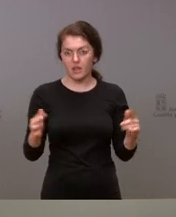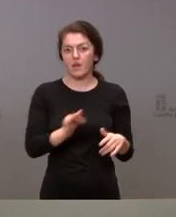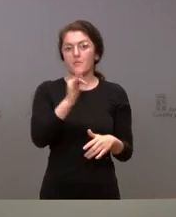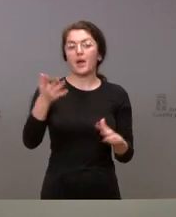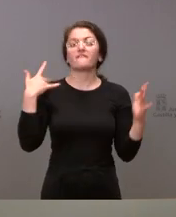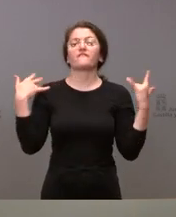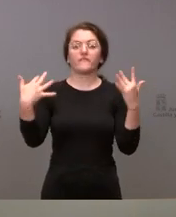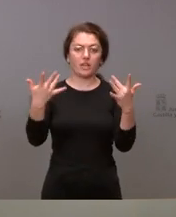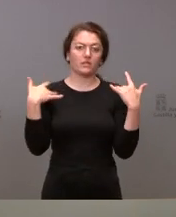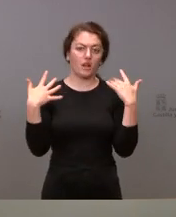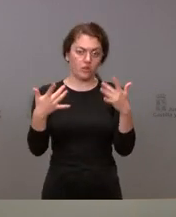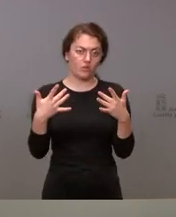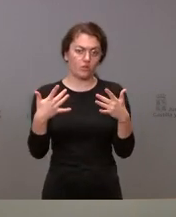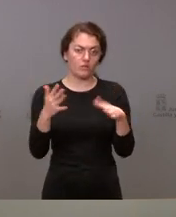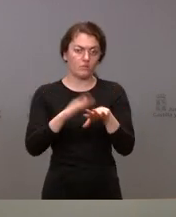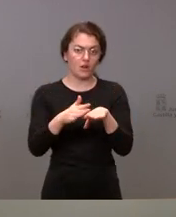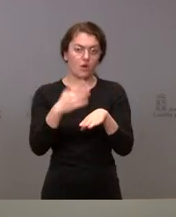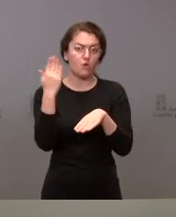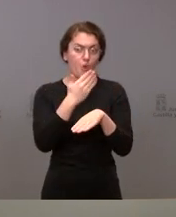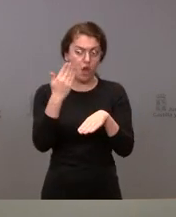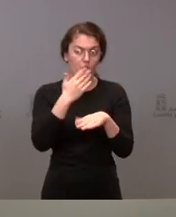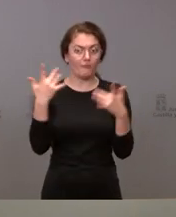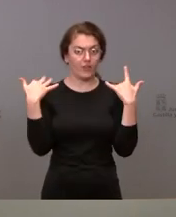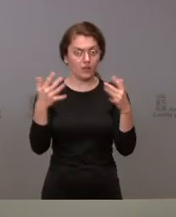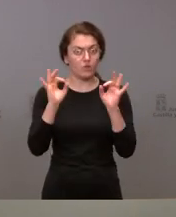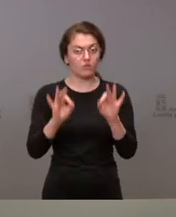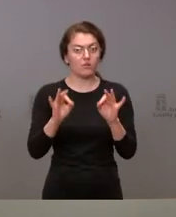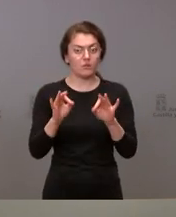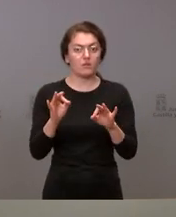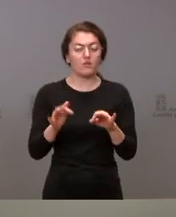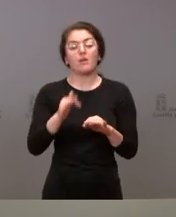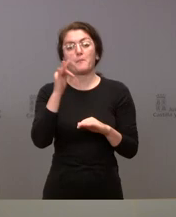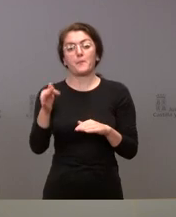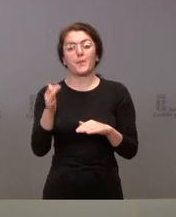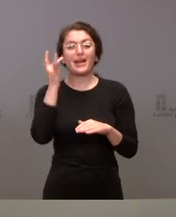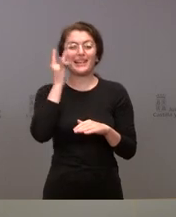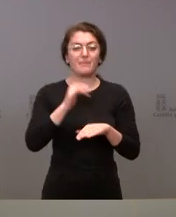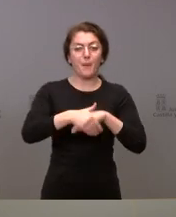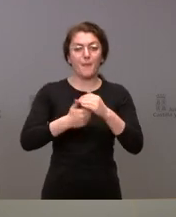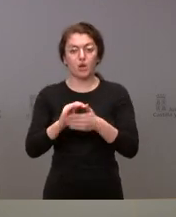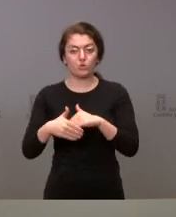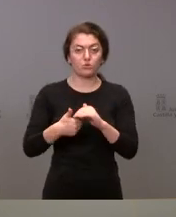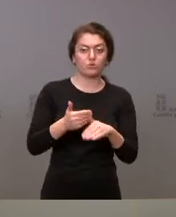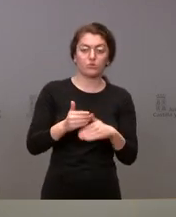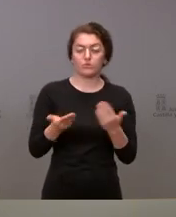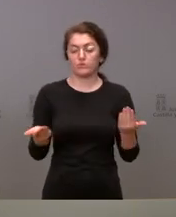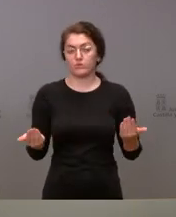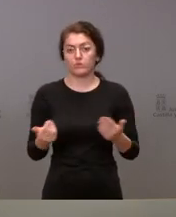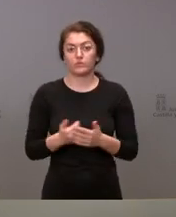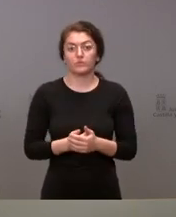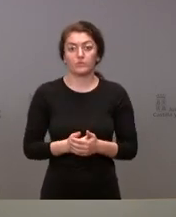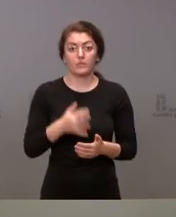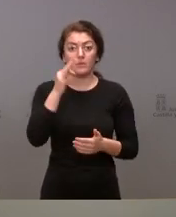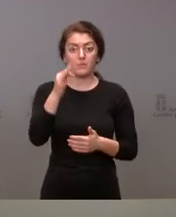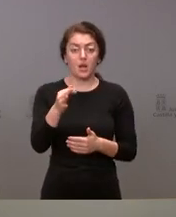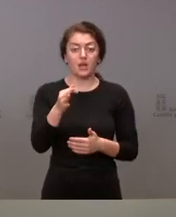de los locales o los colegios electorales la frecuente higiene de manos en las personas que están participando en el proceso electoral y la existencia